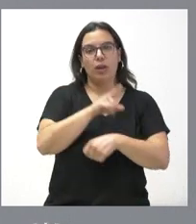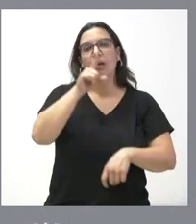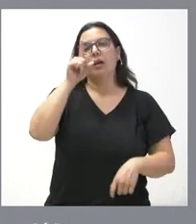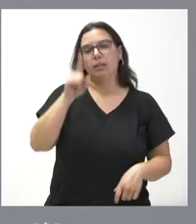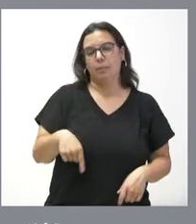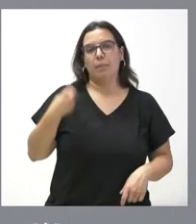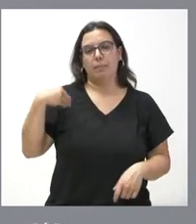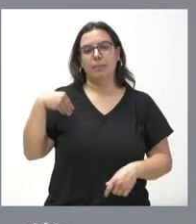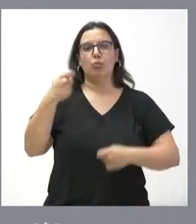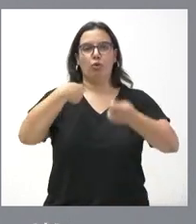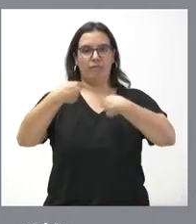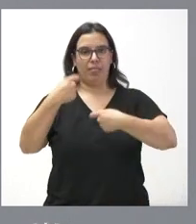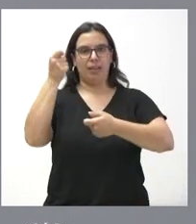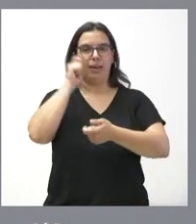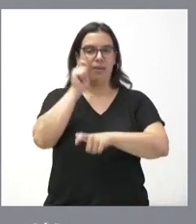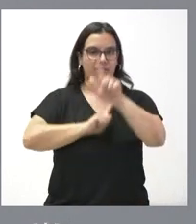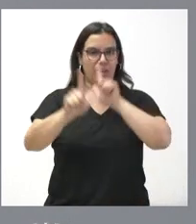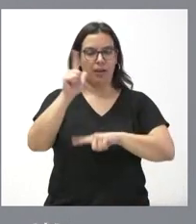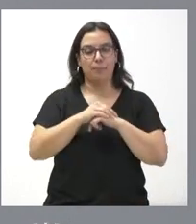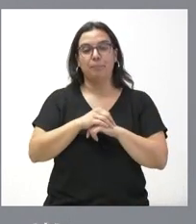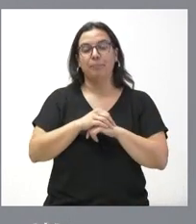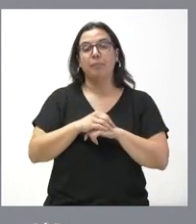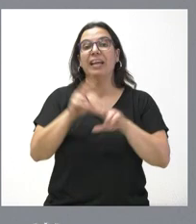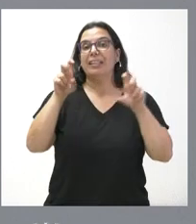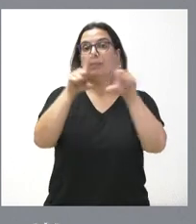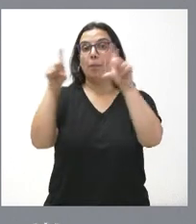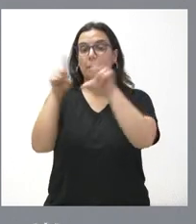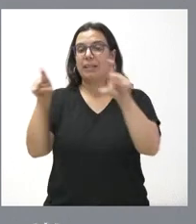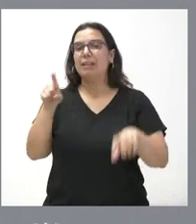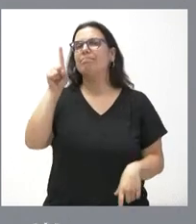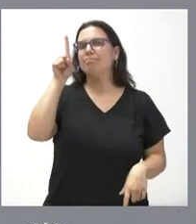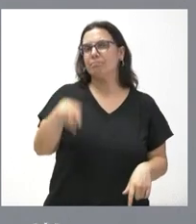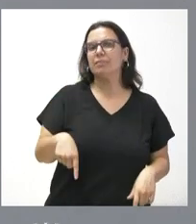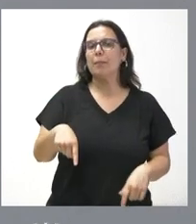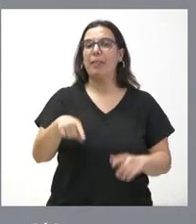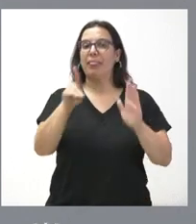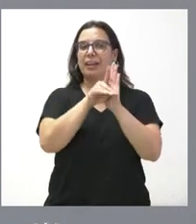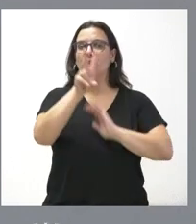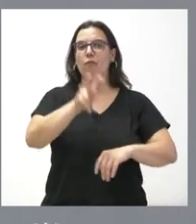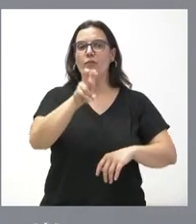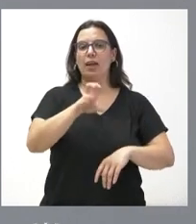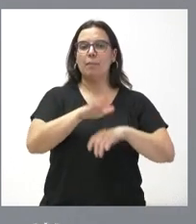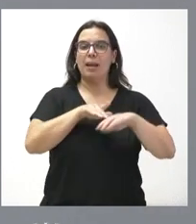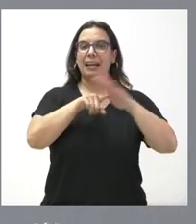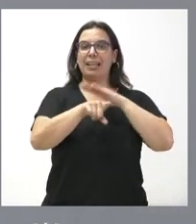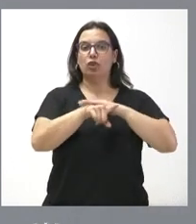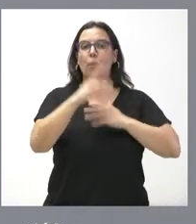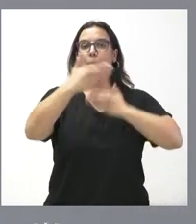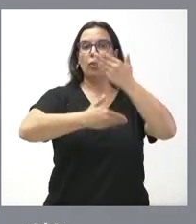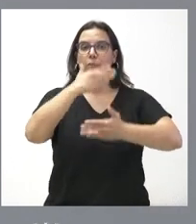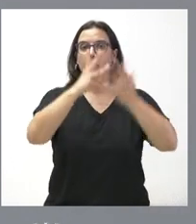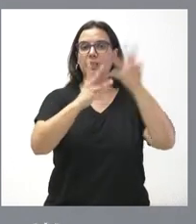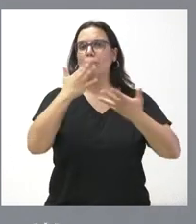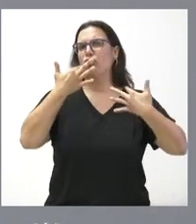turístico. En términos empresariales, este decreto también sirve para simplificar la tramitación de los procedimientos administrativos, los hace más